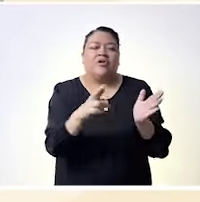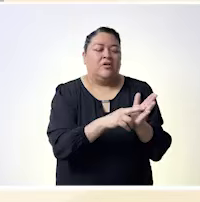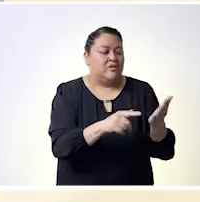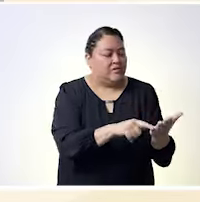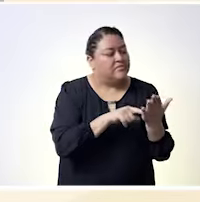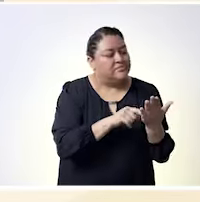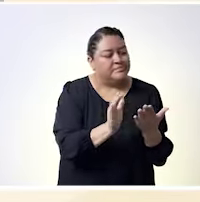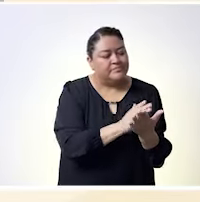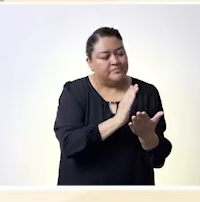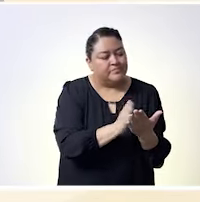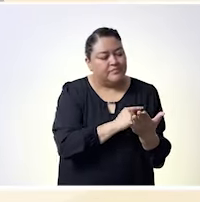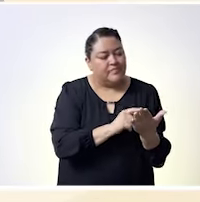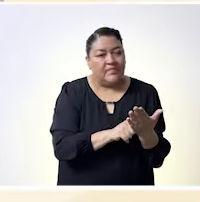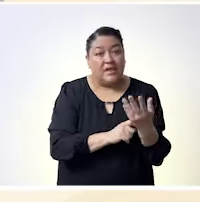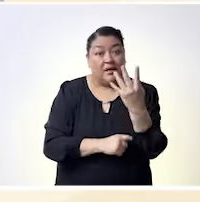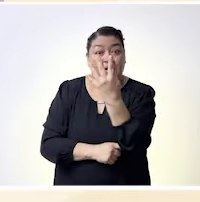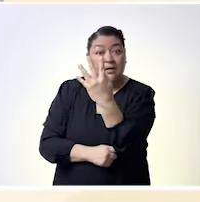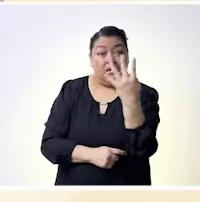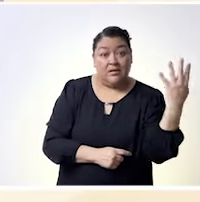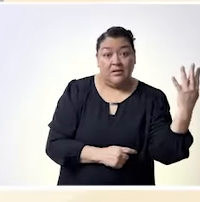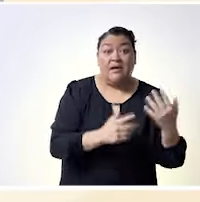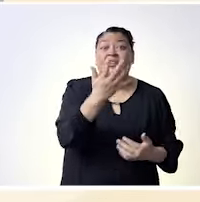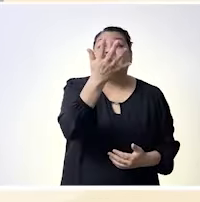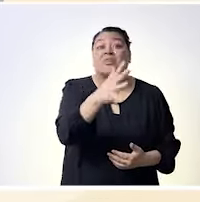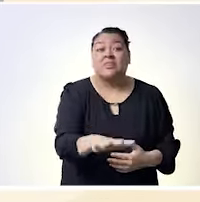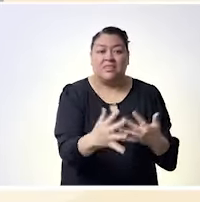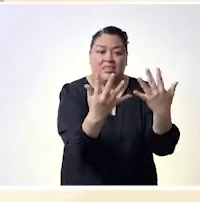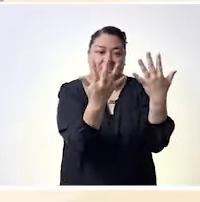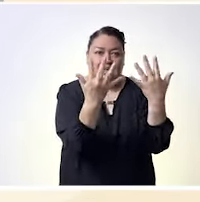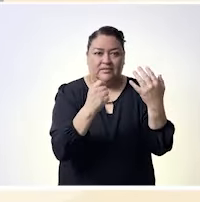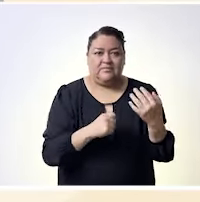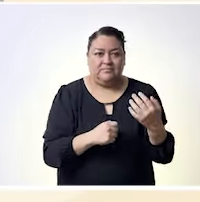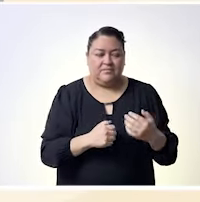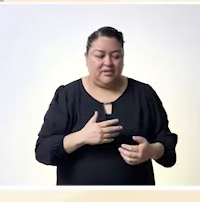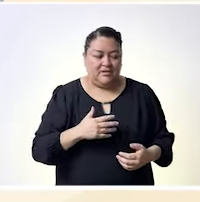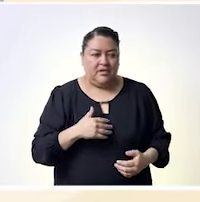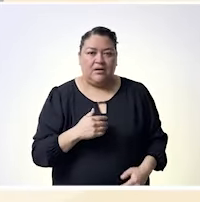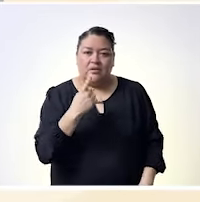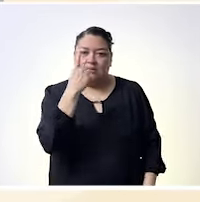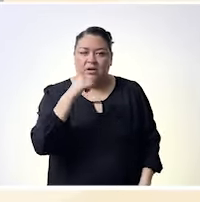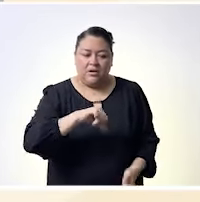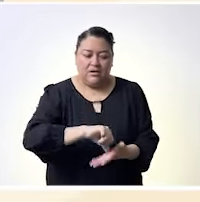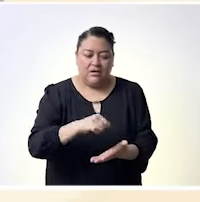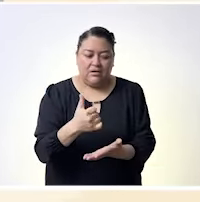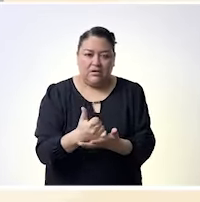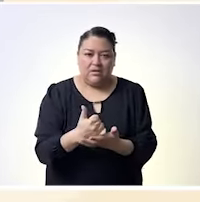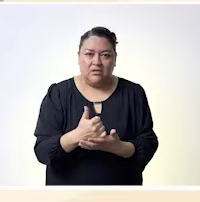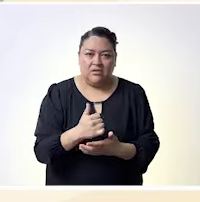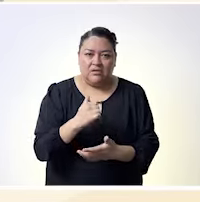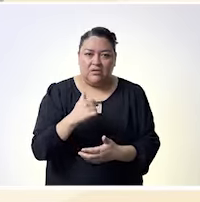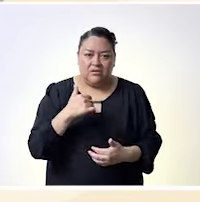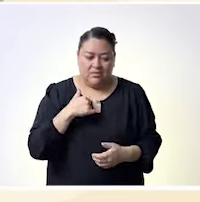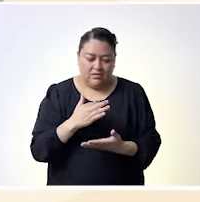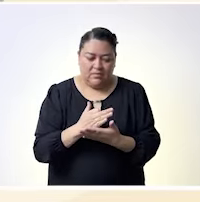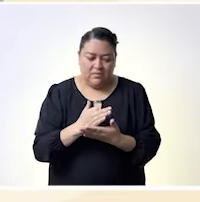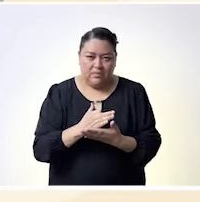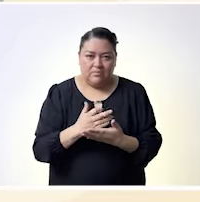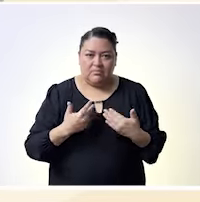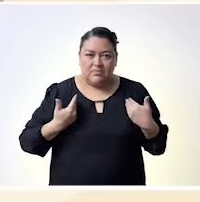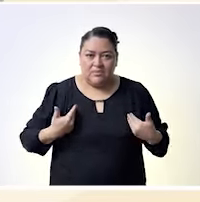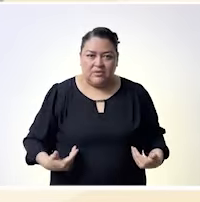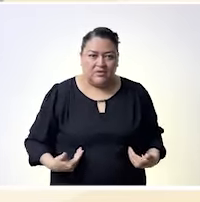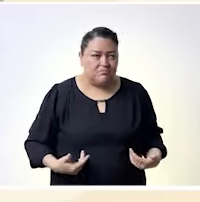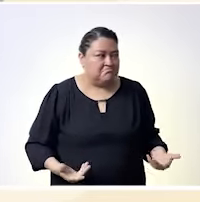no entiendo ¿no? entonces creo desde el primer momento es reconocernos como personas y saber que